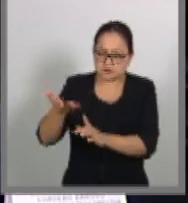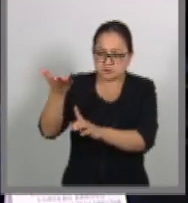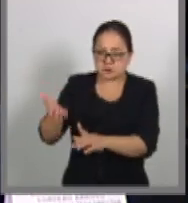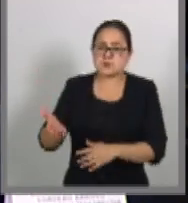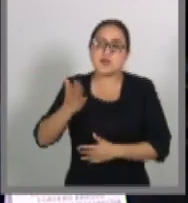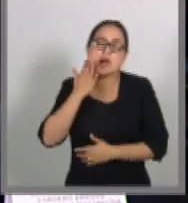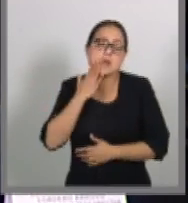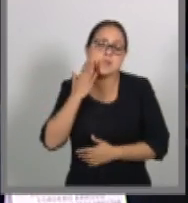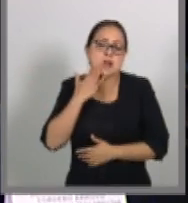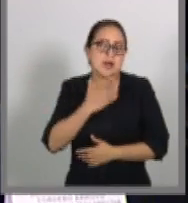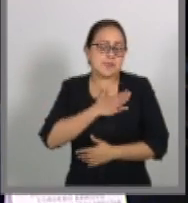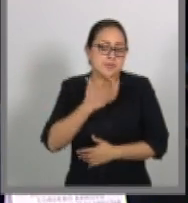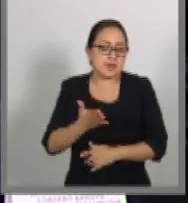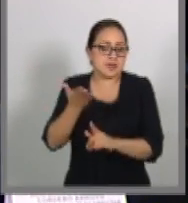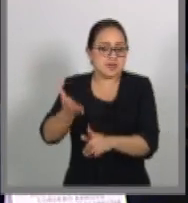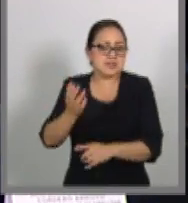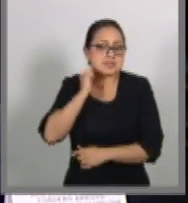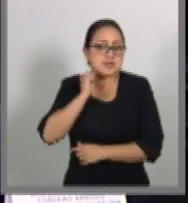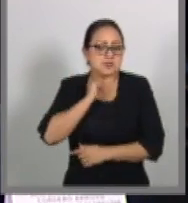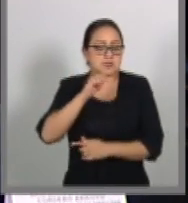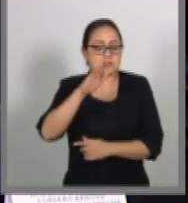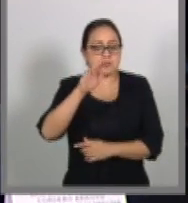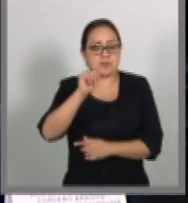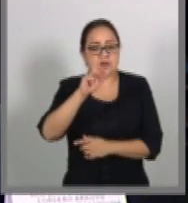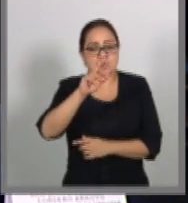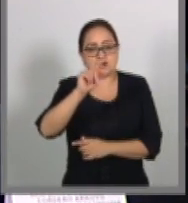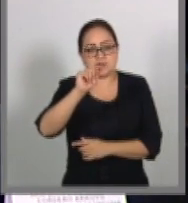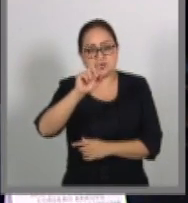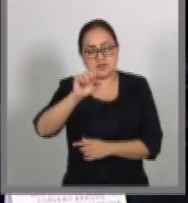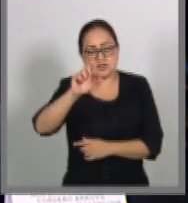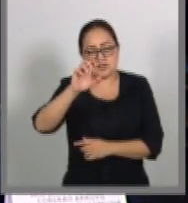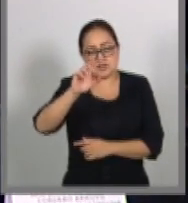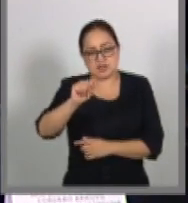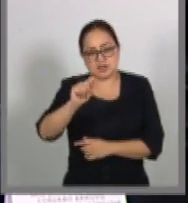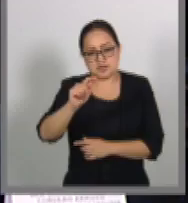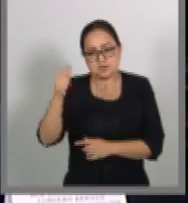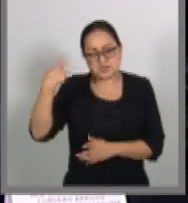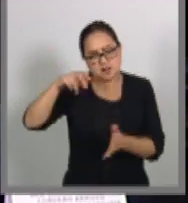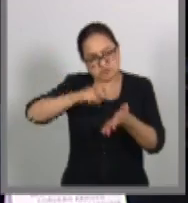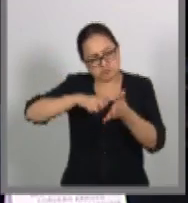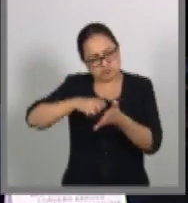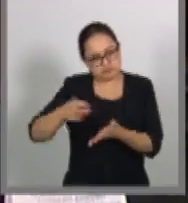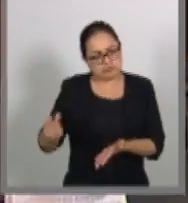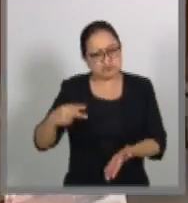La gentileza de don Manuel Barlet, le corresponde el uso de la tribuna para hechos.